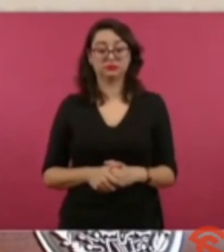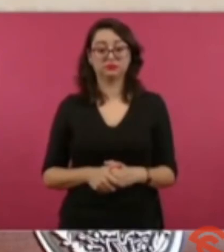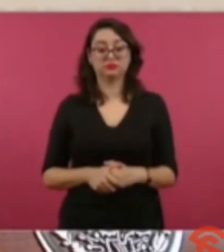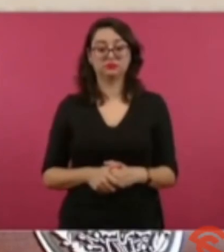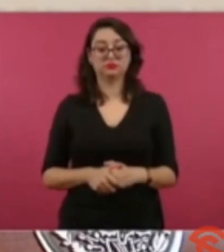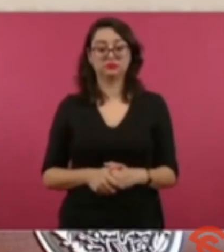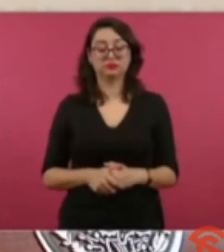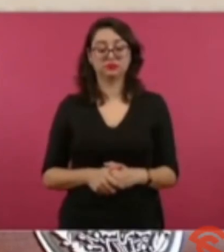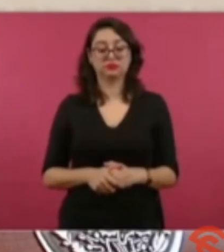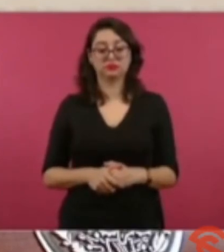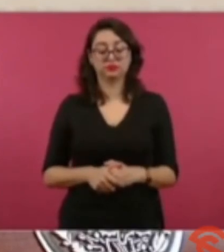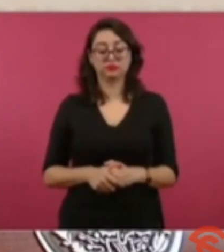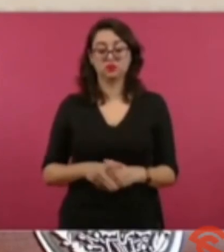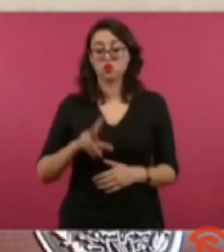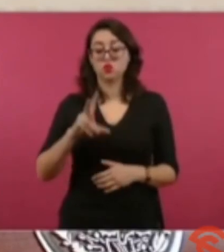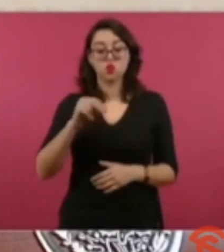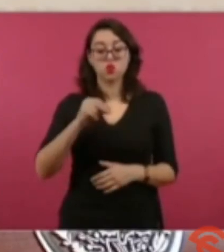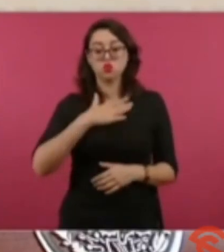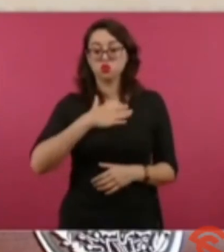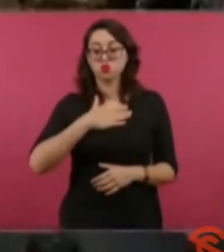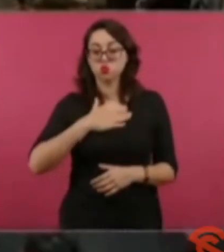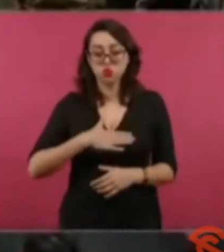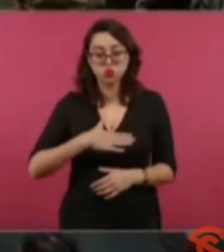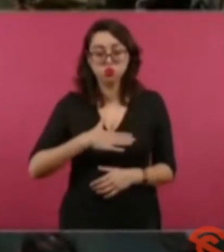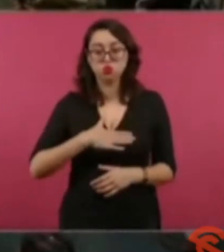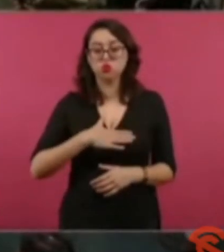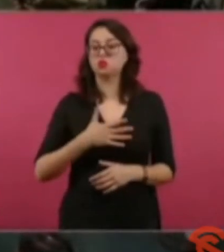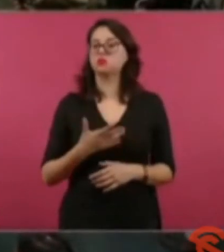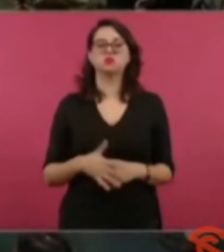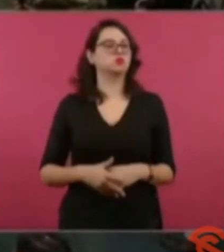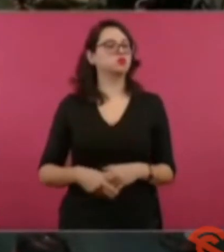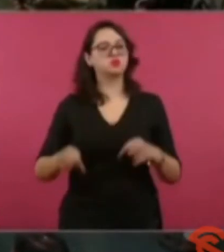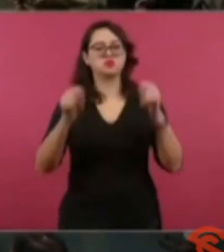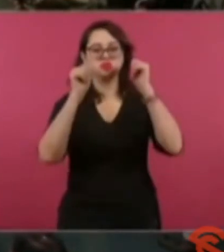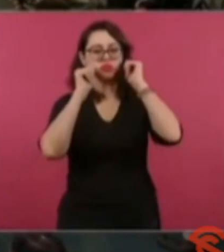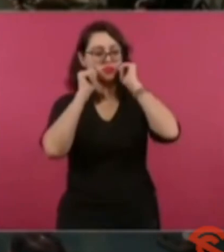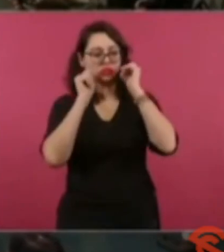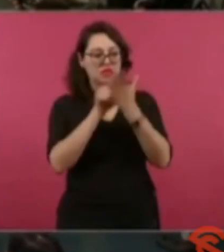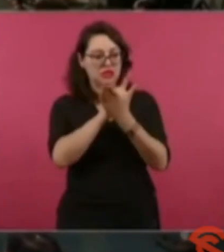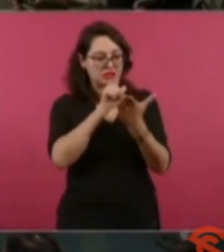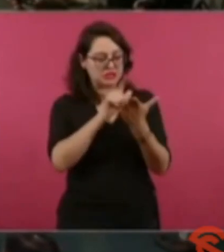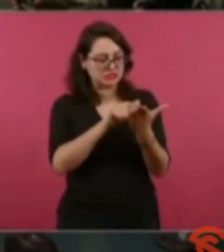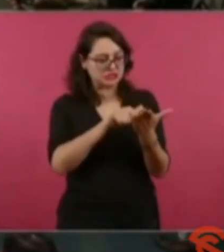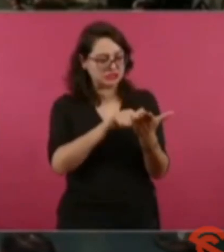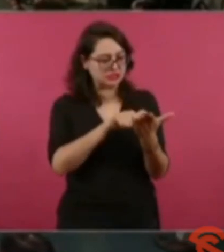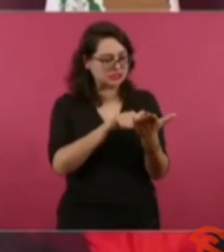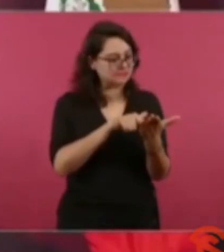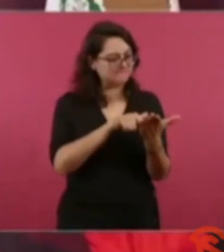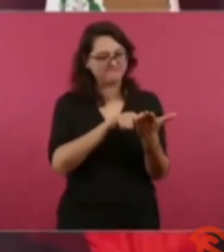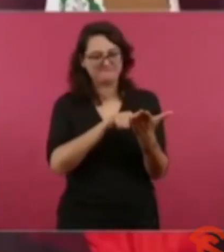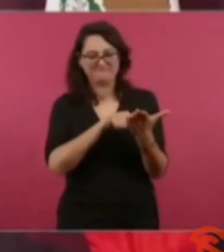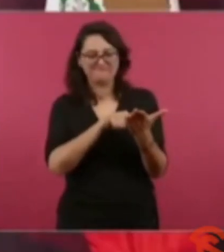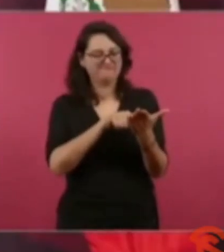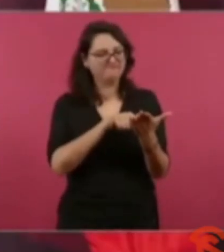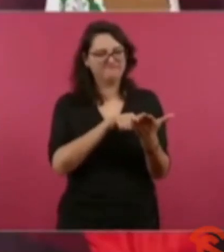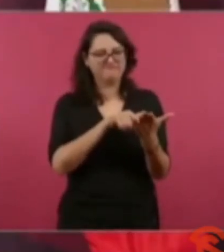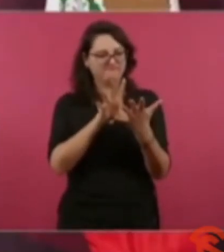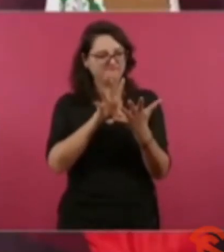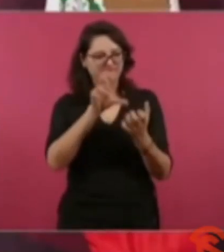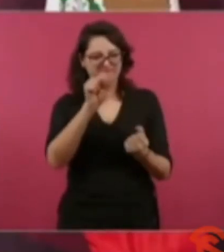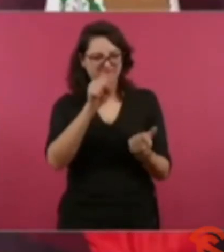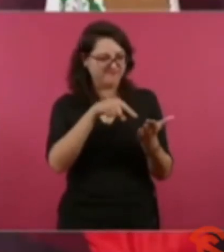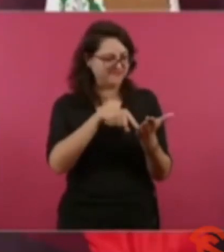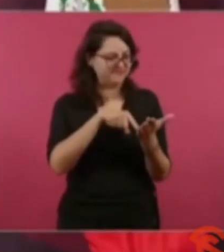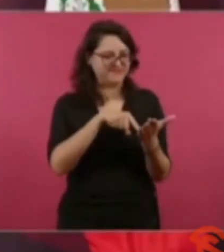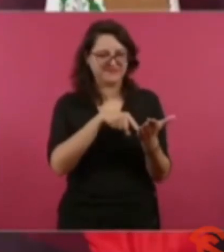Aunque sea injusto, aunque la tengan que retorcer. La ley, aunque pisotee en la Constitución.